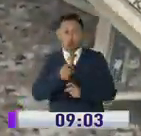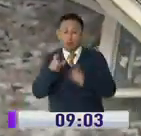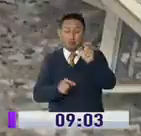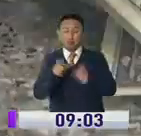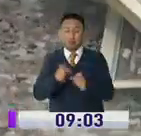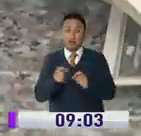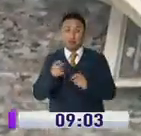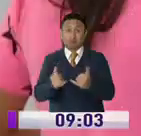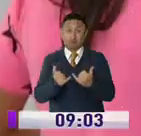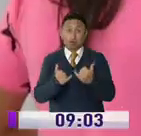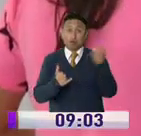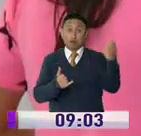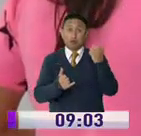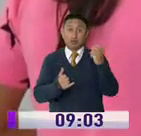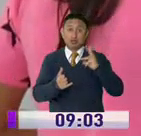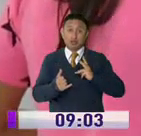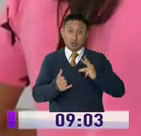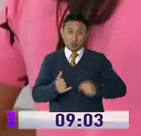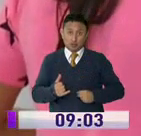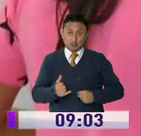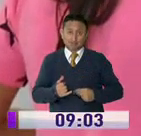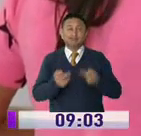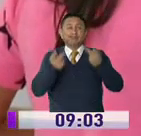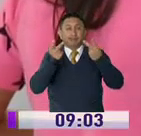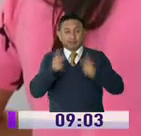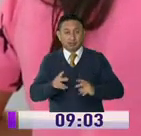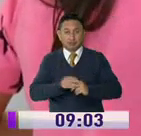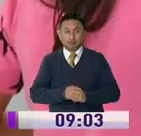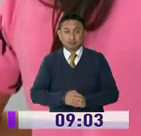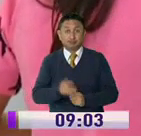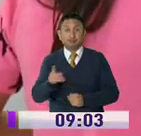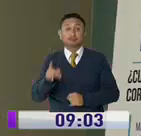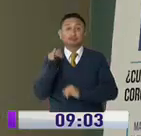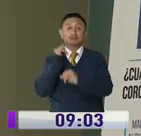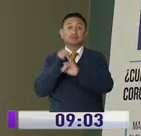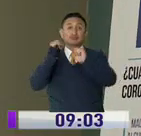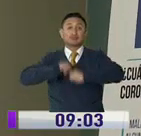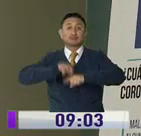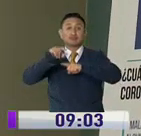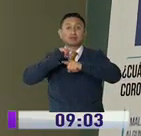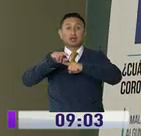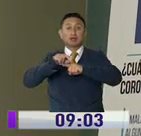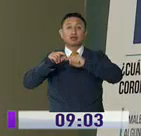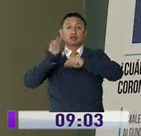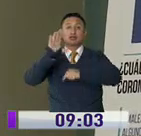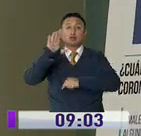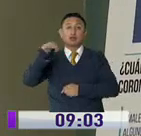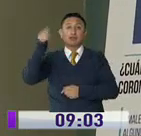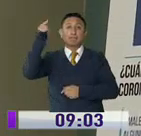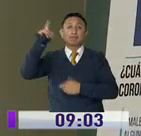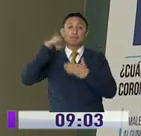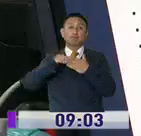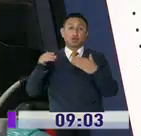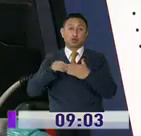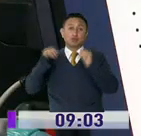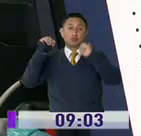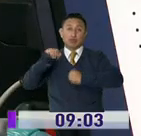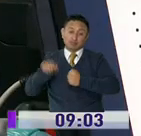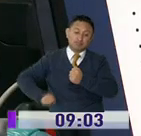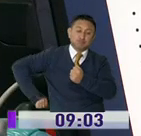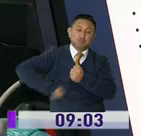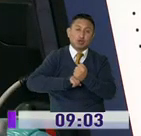población ante la emergencia sanitaria. Además, la entidad aprobó un crédito de 50 millones de dólares para